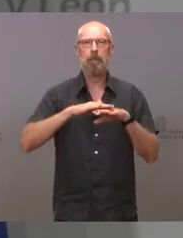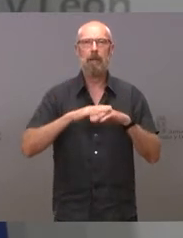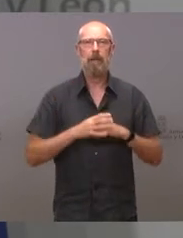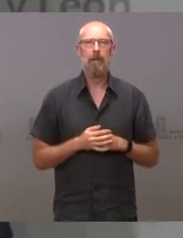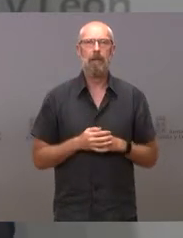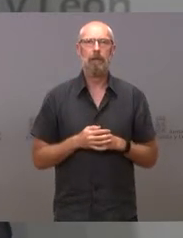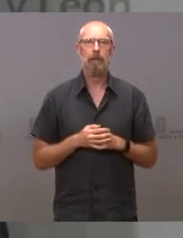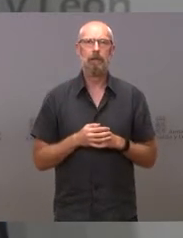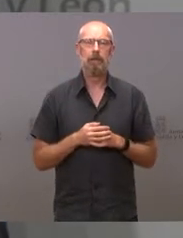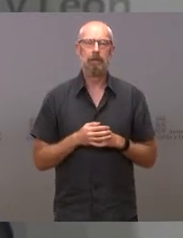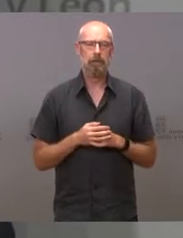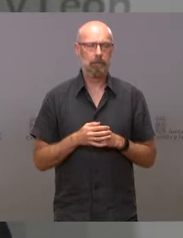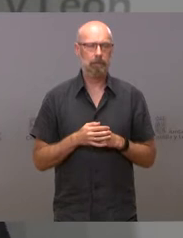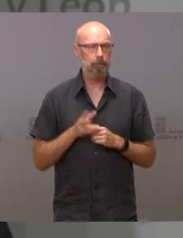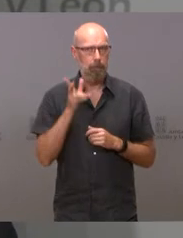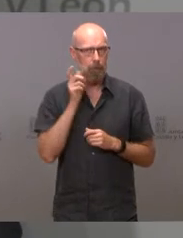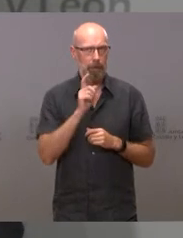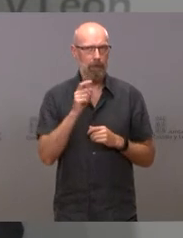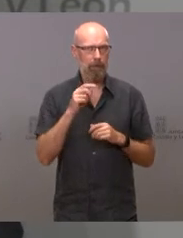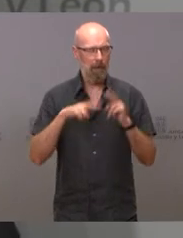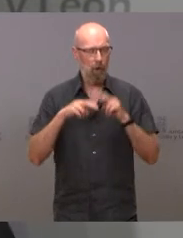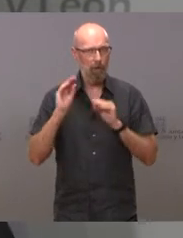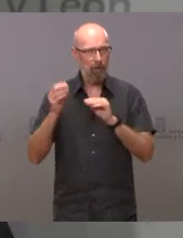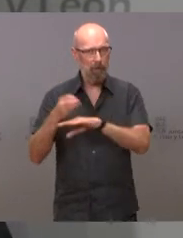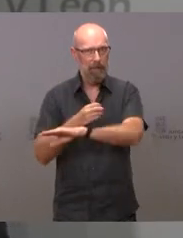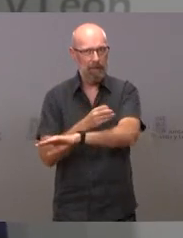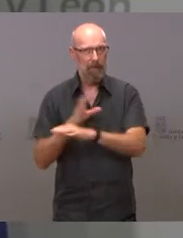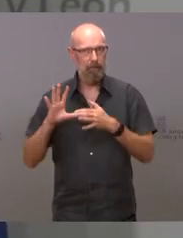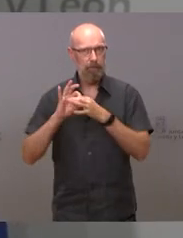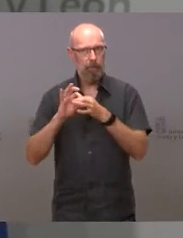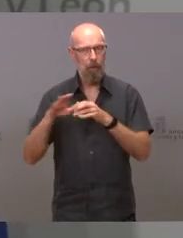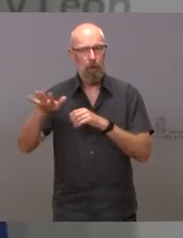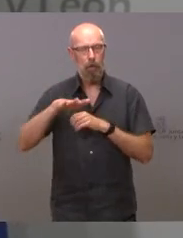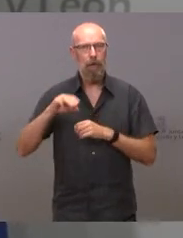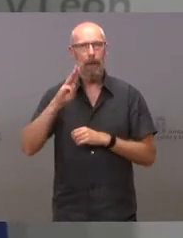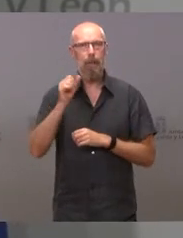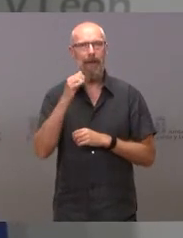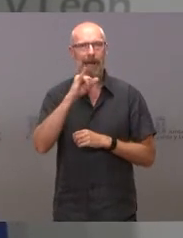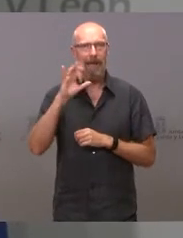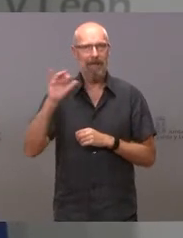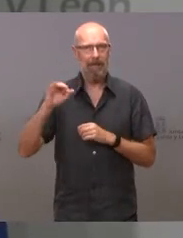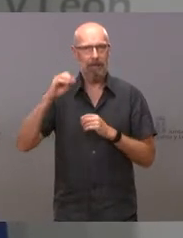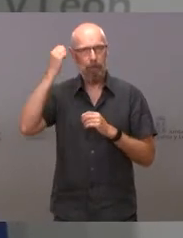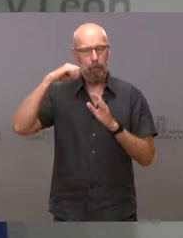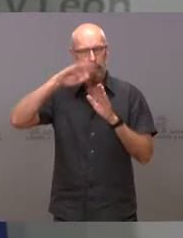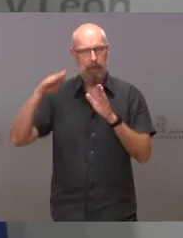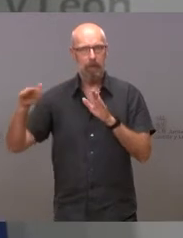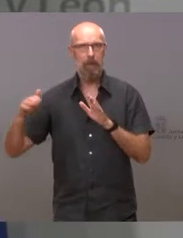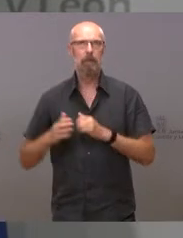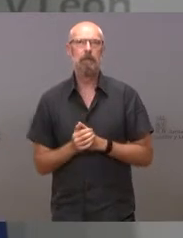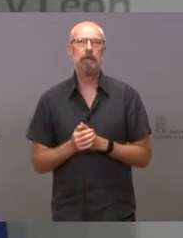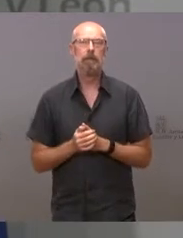por las obras de ADIF en la variante ferroviaria de Pajares y que recoja aquellas medidas adicionales, correctoras o